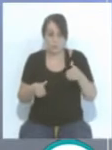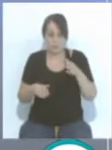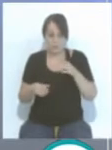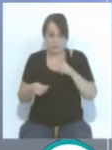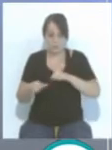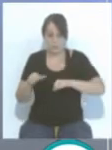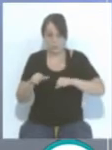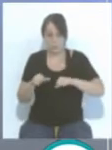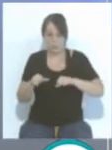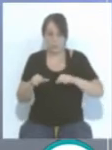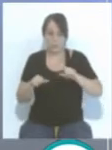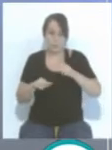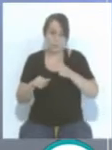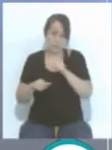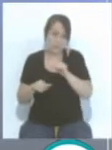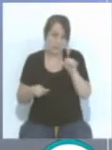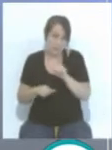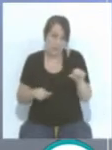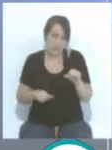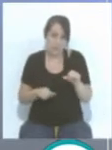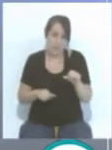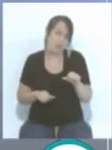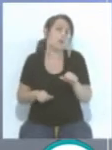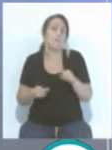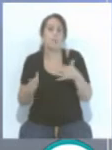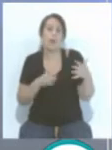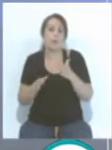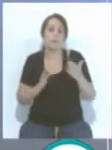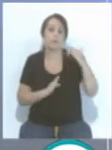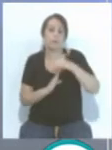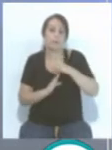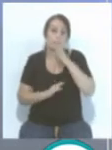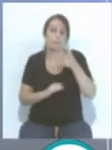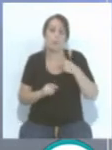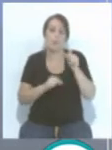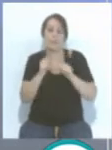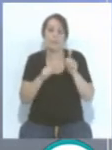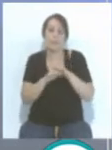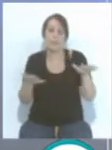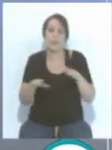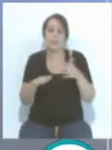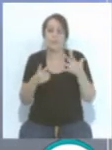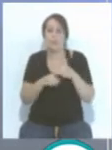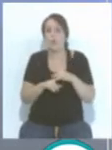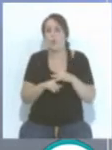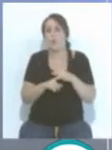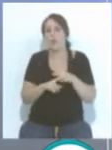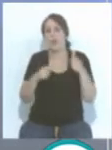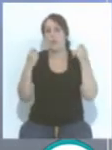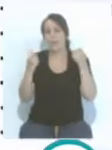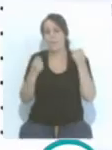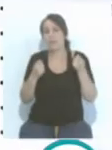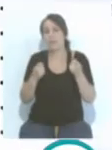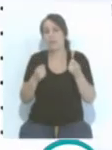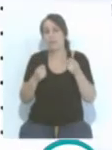primeras semanas del mes de marzo. La pandemia se decretó, el estado de alarma, creo que fue el 14 de